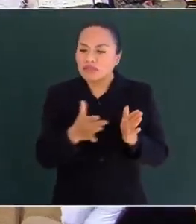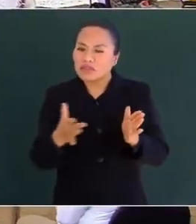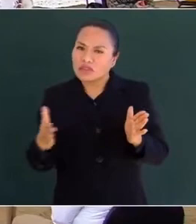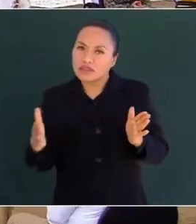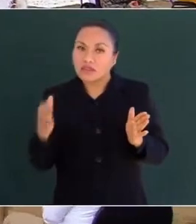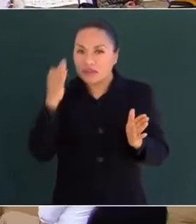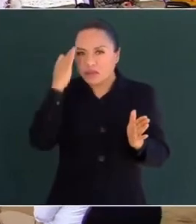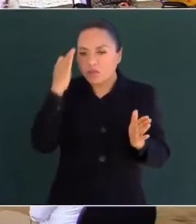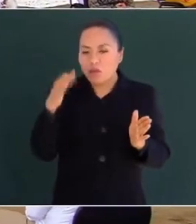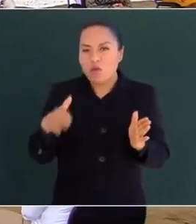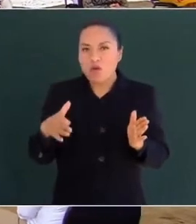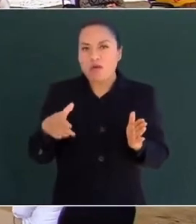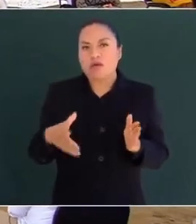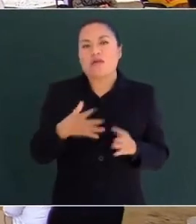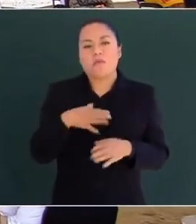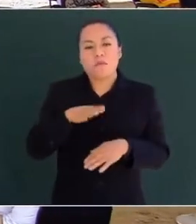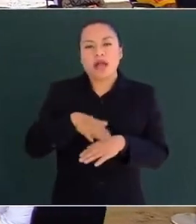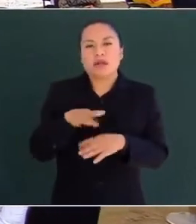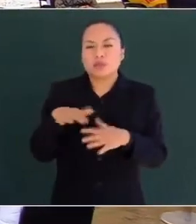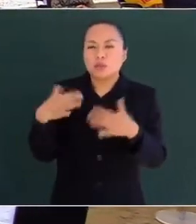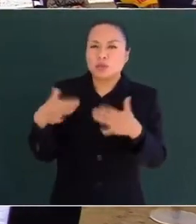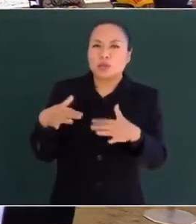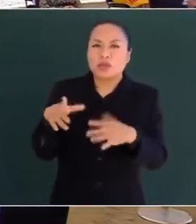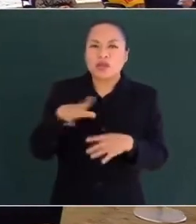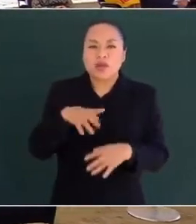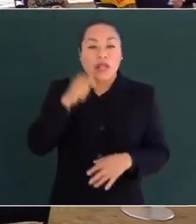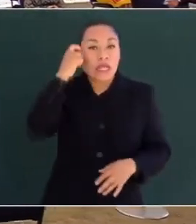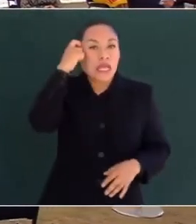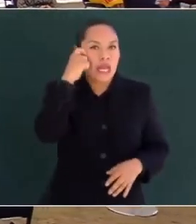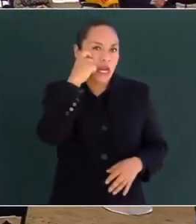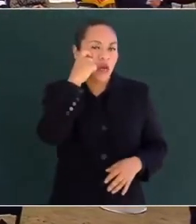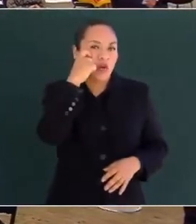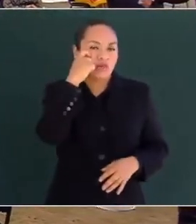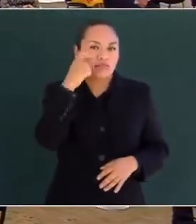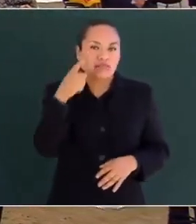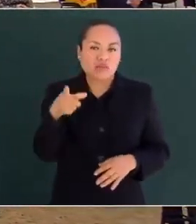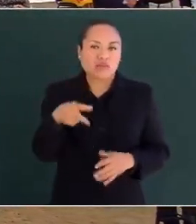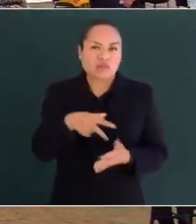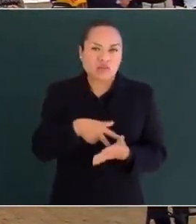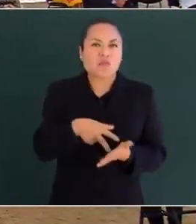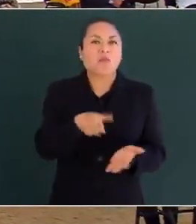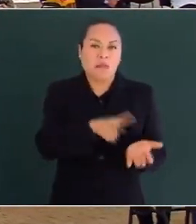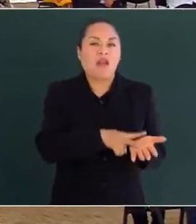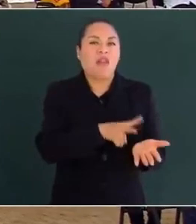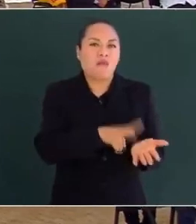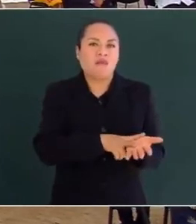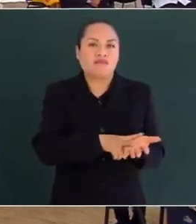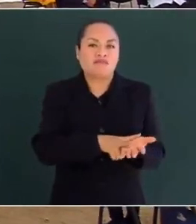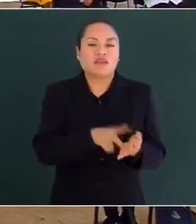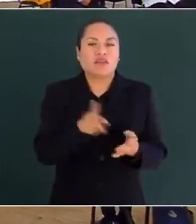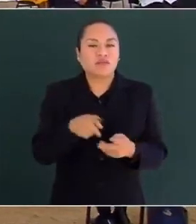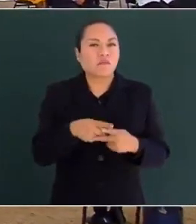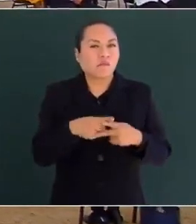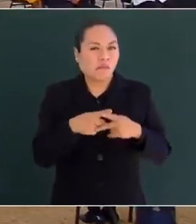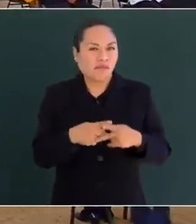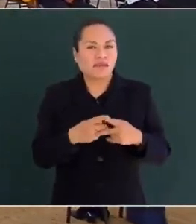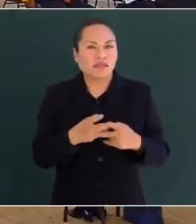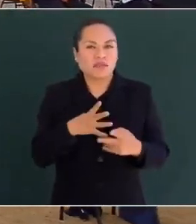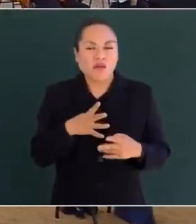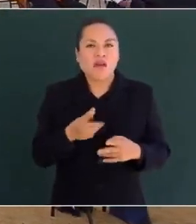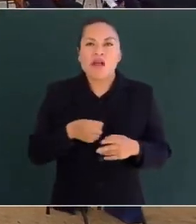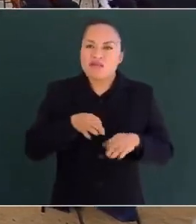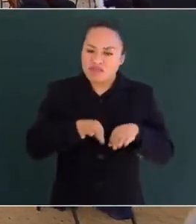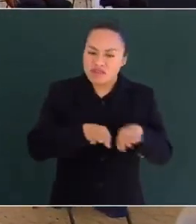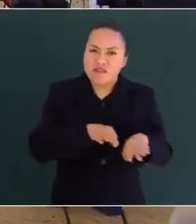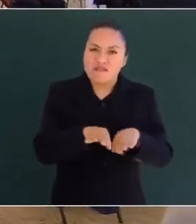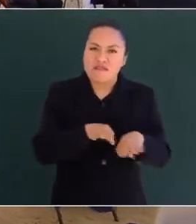es en el que más brillan las dotes del general Guerrero, su valor, su prudencia, su actividad,